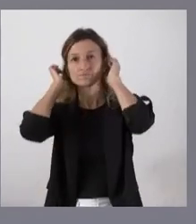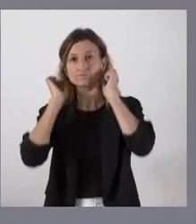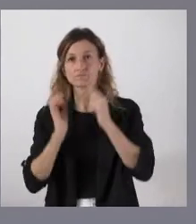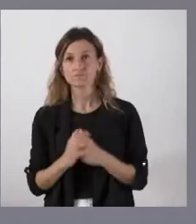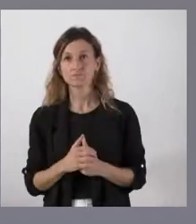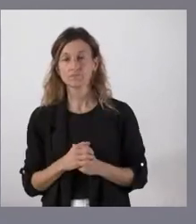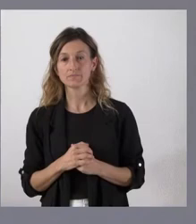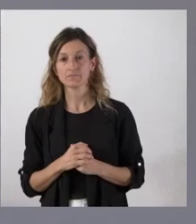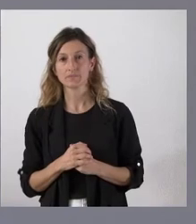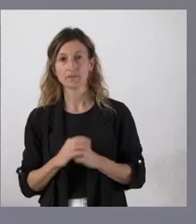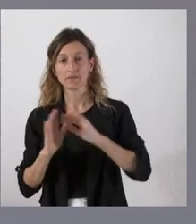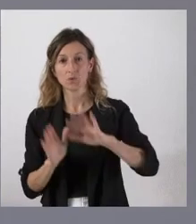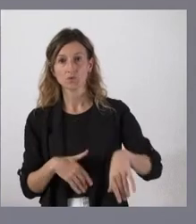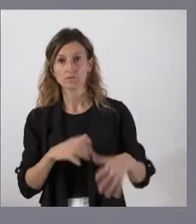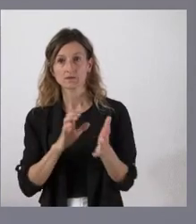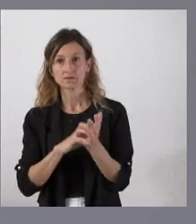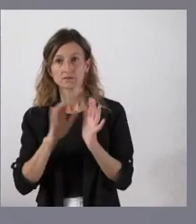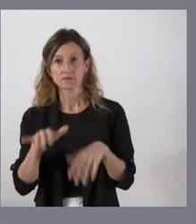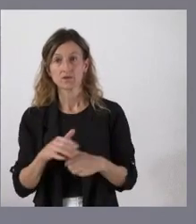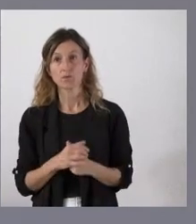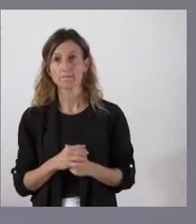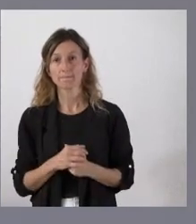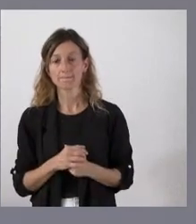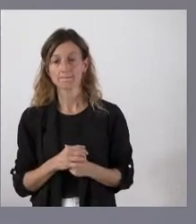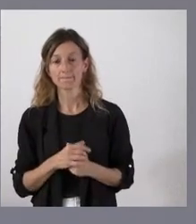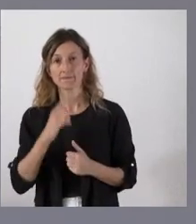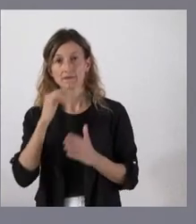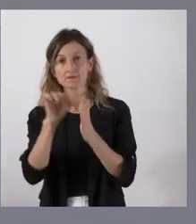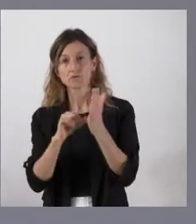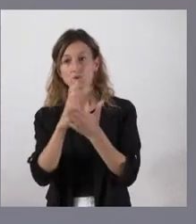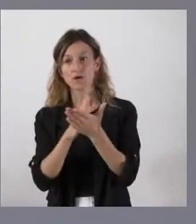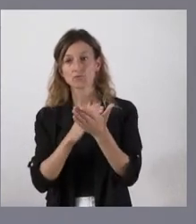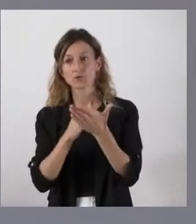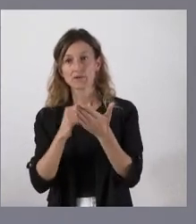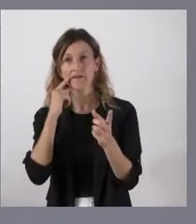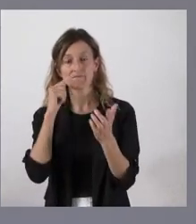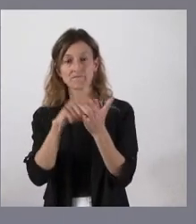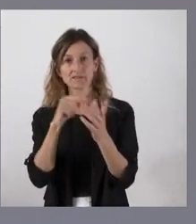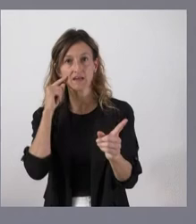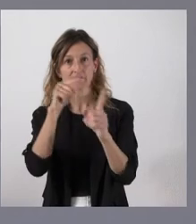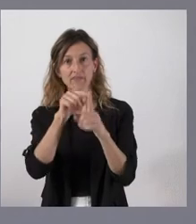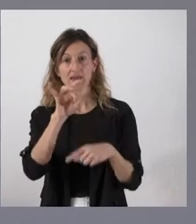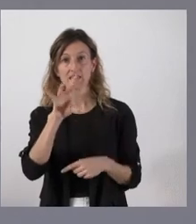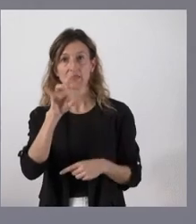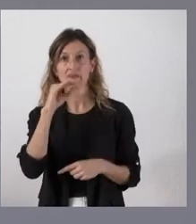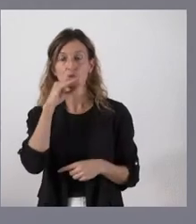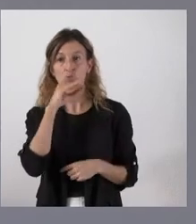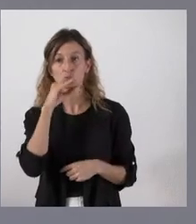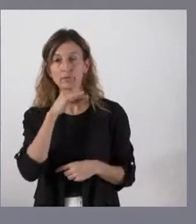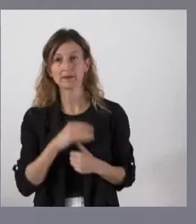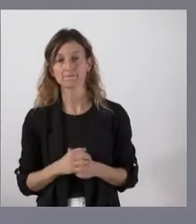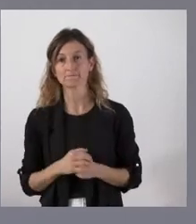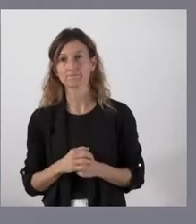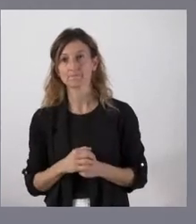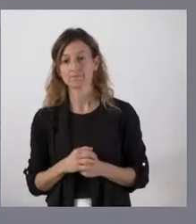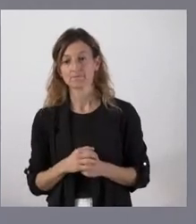de Castilla y León. Efectivamente, el Estatuto de Autonomía establece la fecha de referencia el día 15 de octubre, conocedor, el